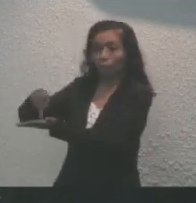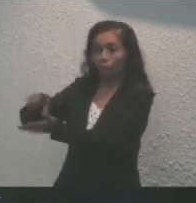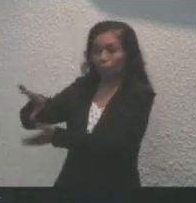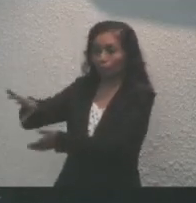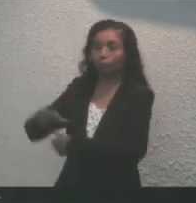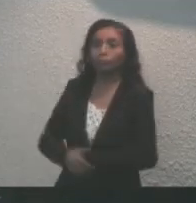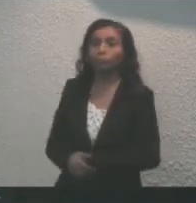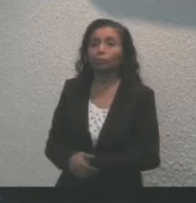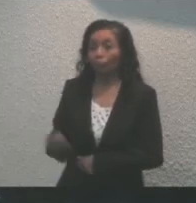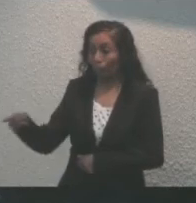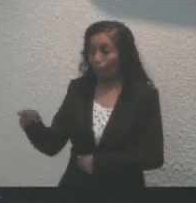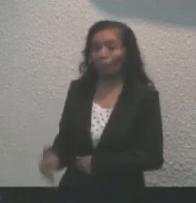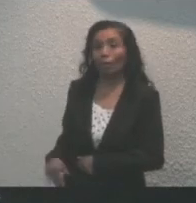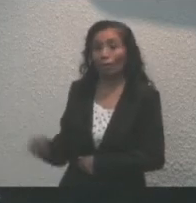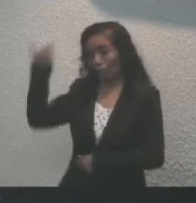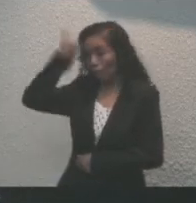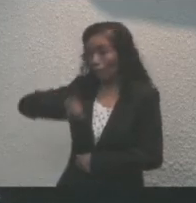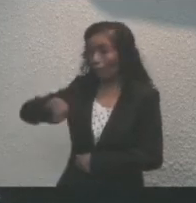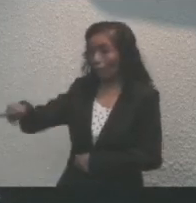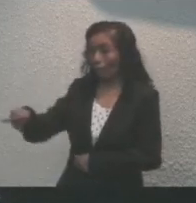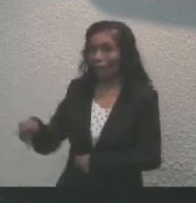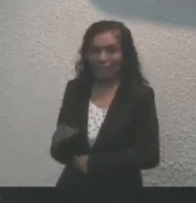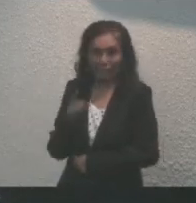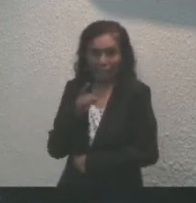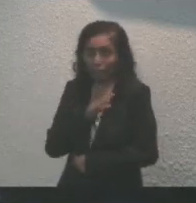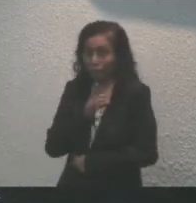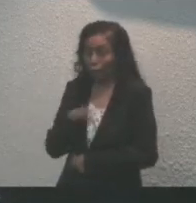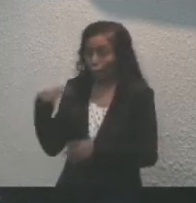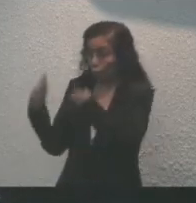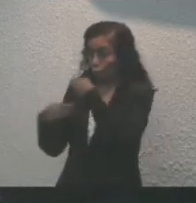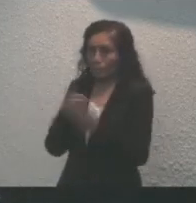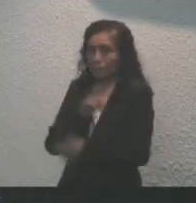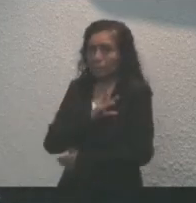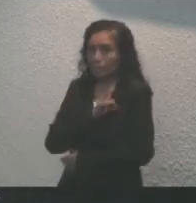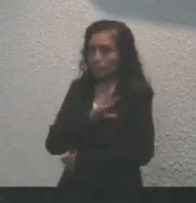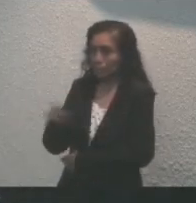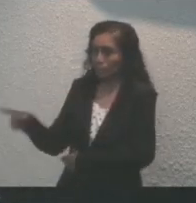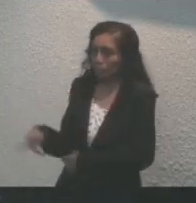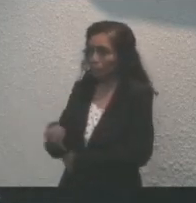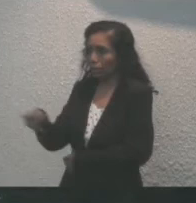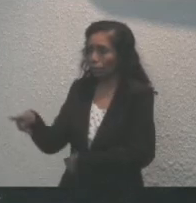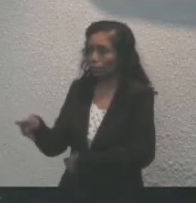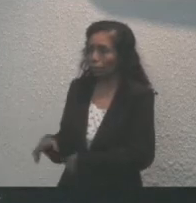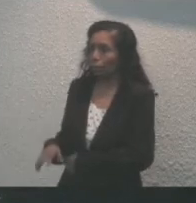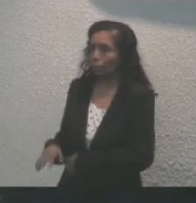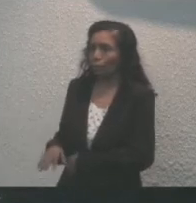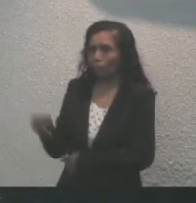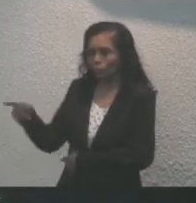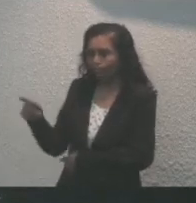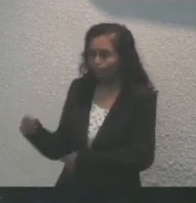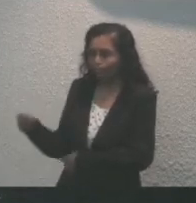El general era temido por su ferocidad, tanto por los blancos como por los mayas.